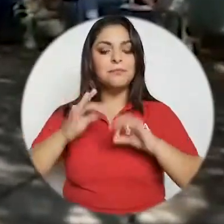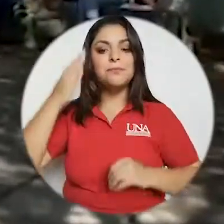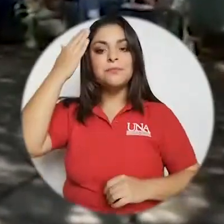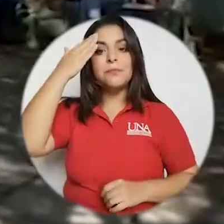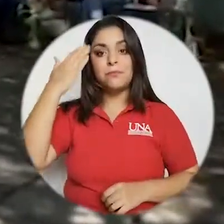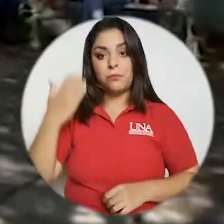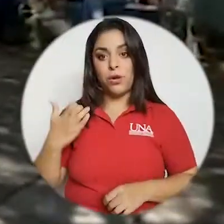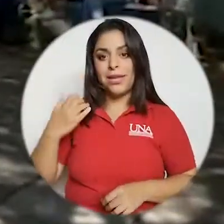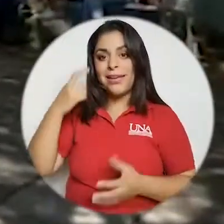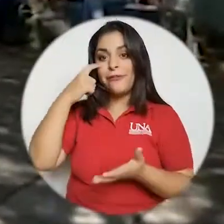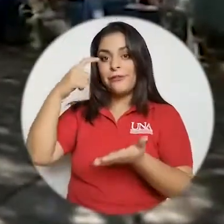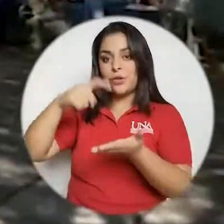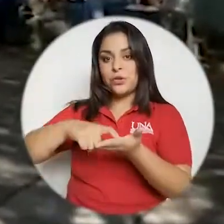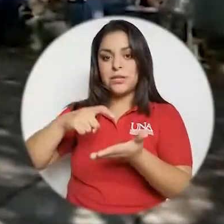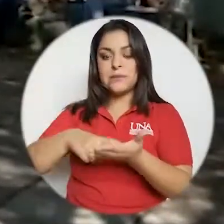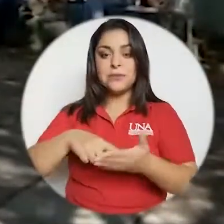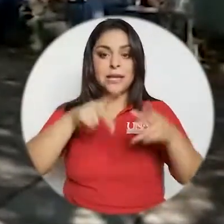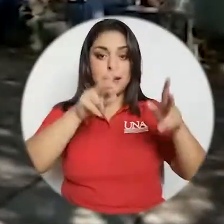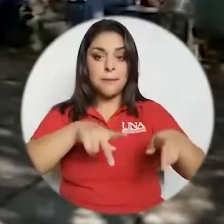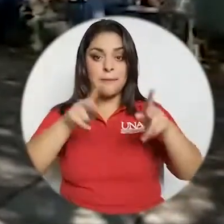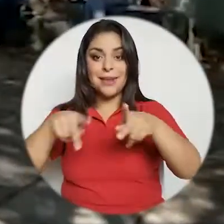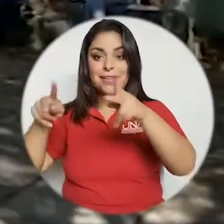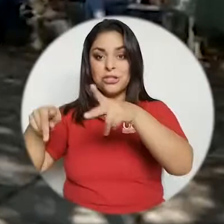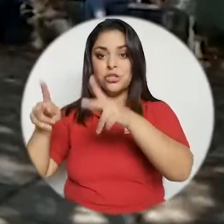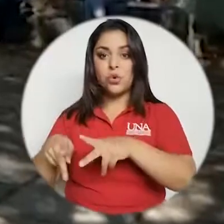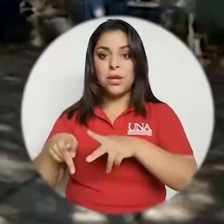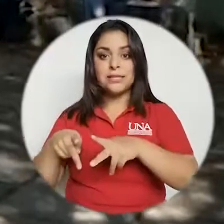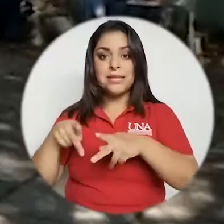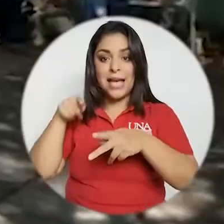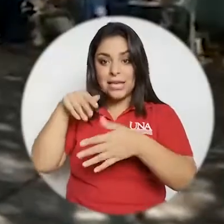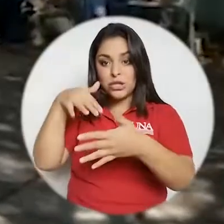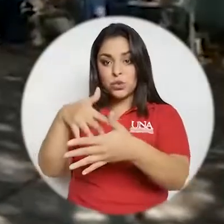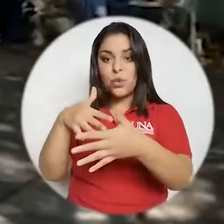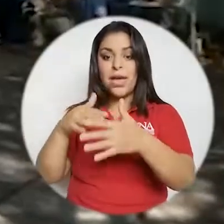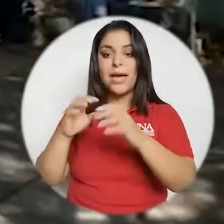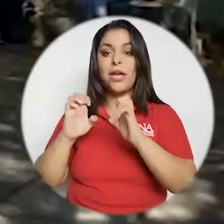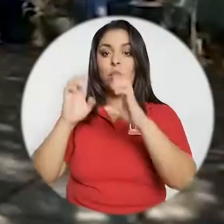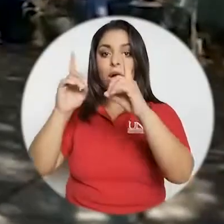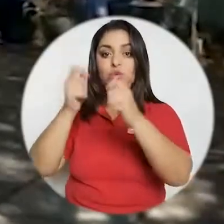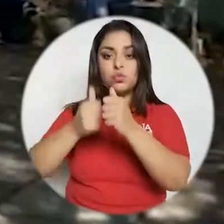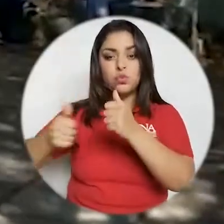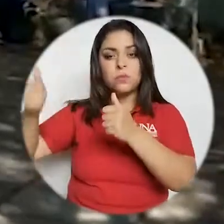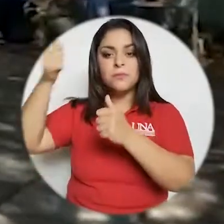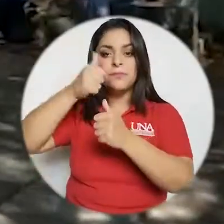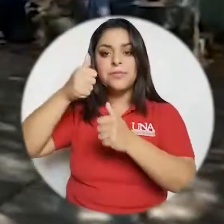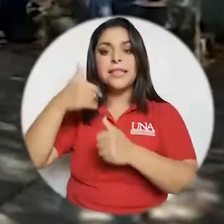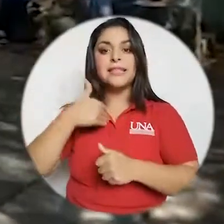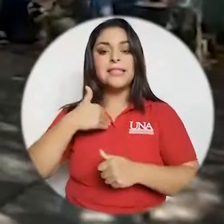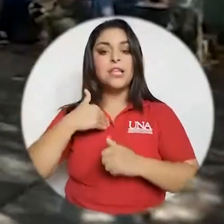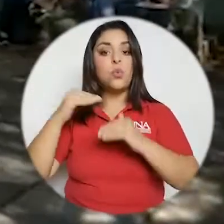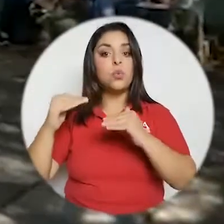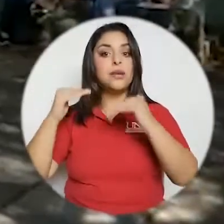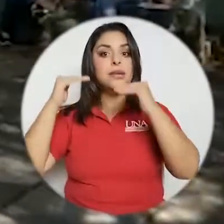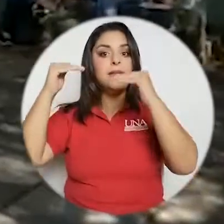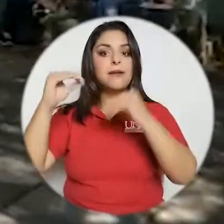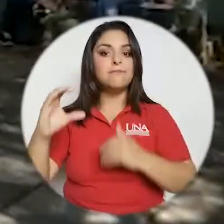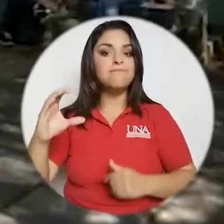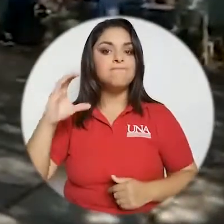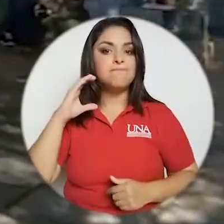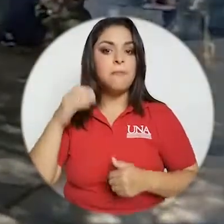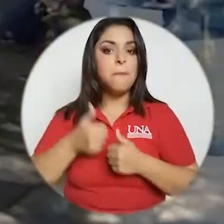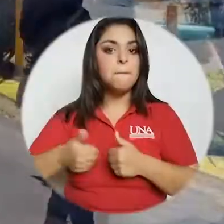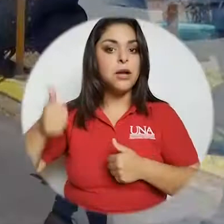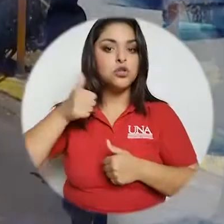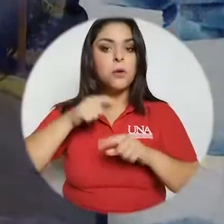fundamental porque reconocemos que las personas que pasan por la educación superior no solamente tienen un nivel de